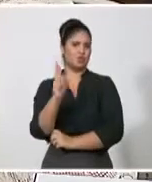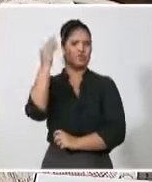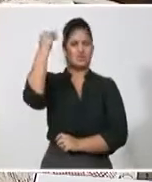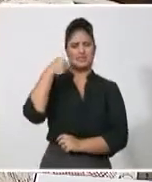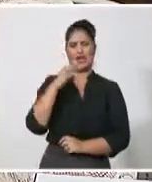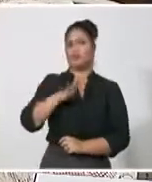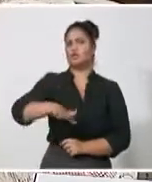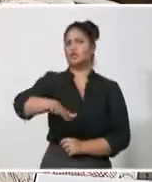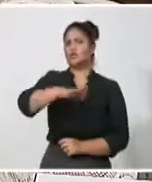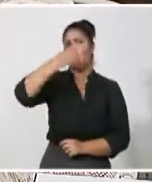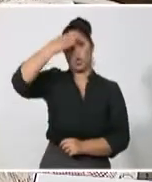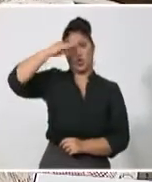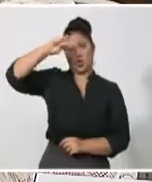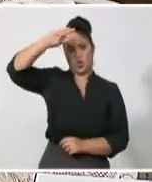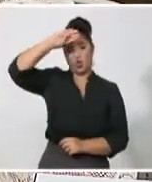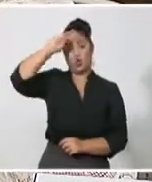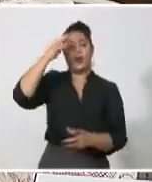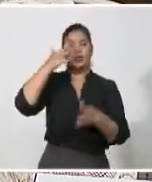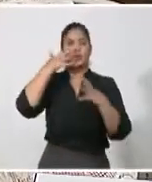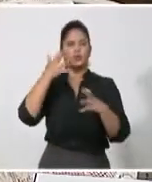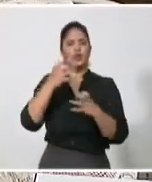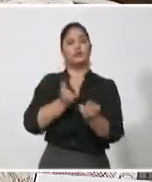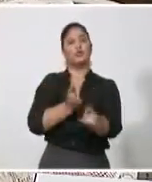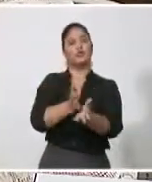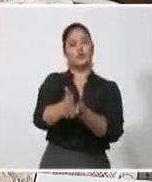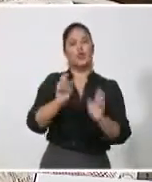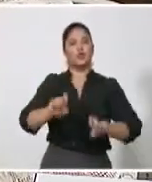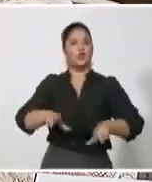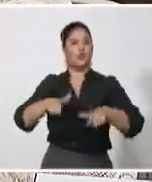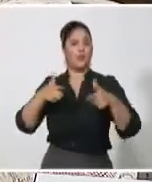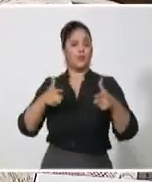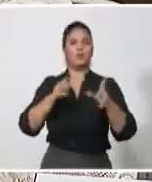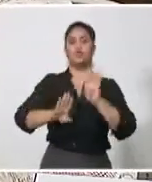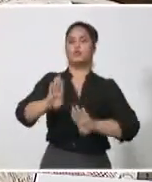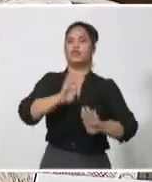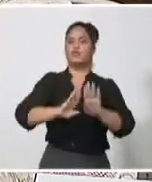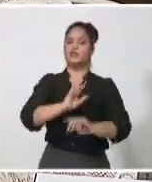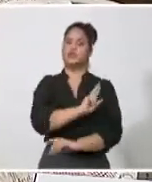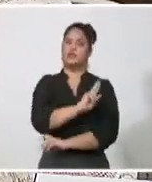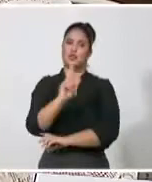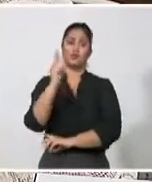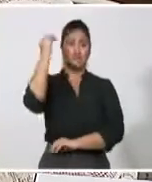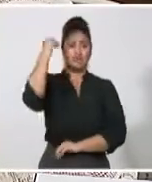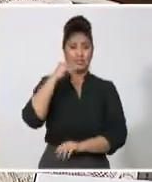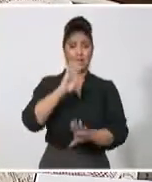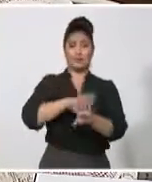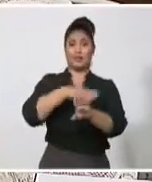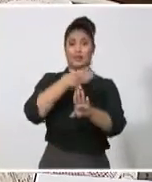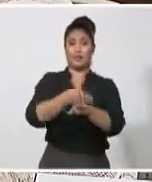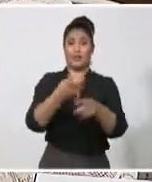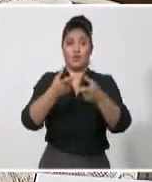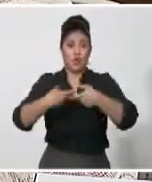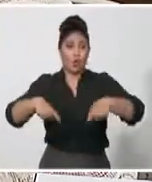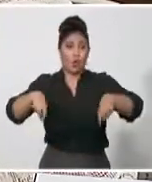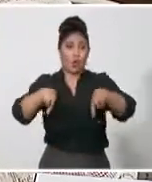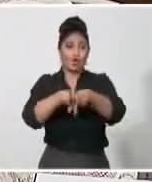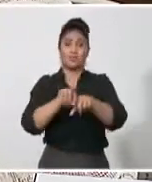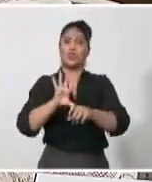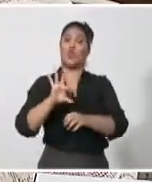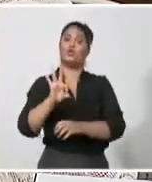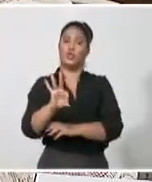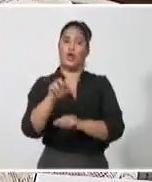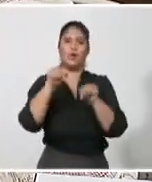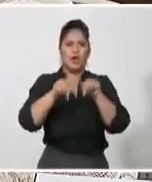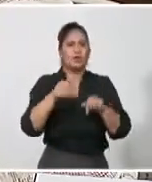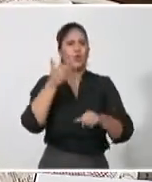todos los cubanos y realmente estamos muy seguras que después de este Congreso realmente será una oportunidad para